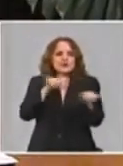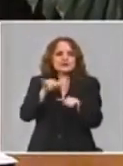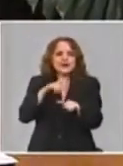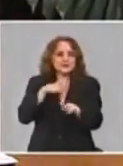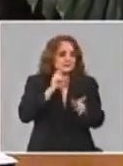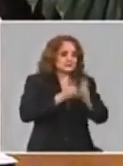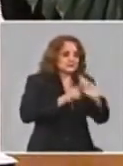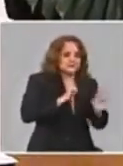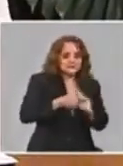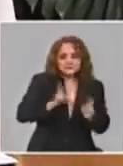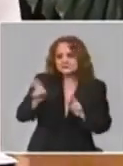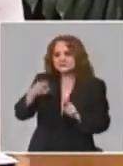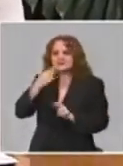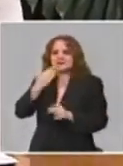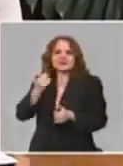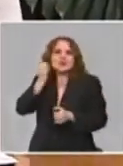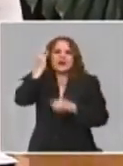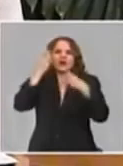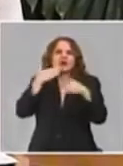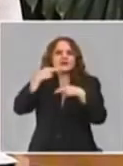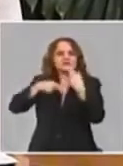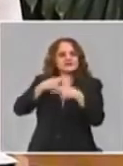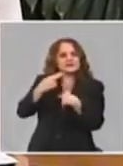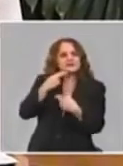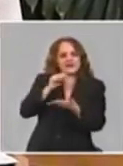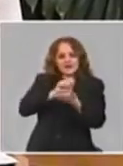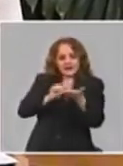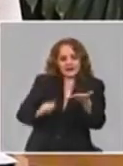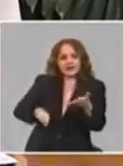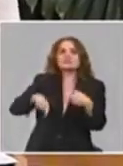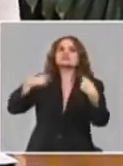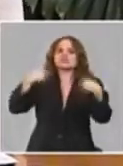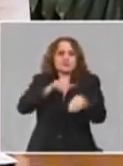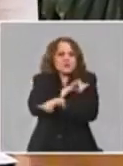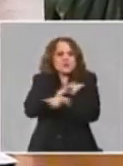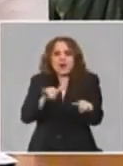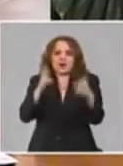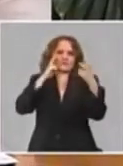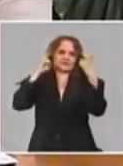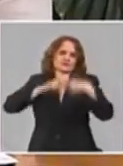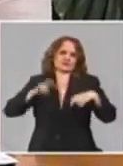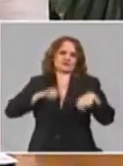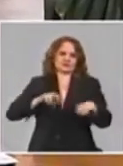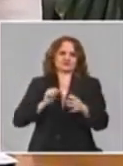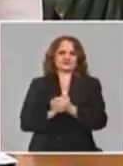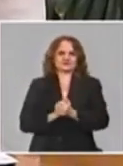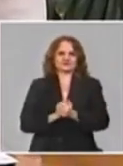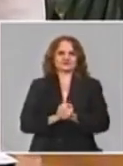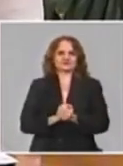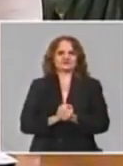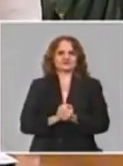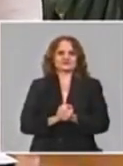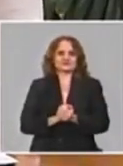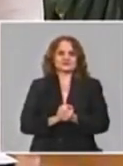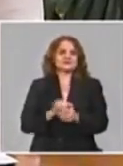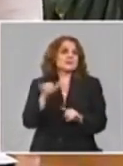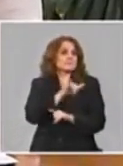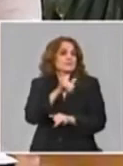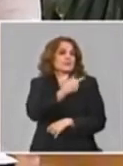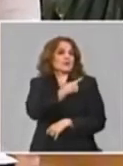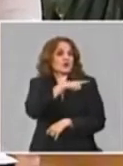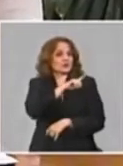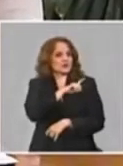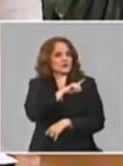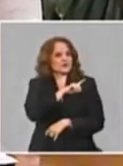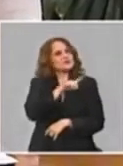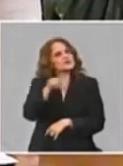habría que escribir ese tipo de innovación entonces te repito hace como bueno cuando estuvimos la otra vez yo empecé diciendo que